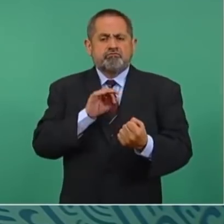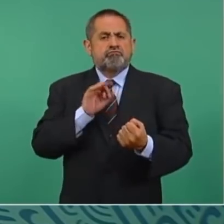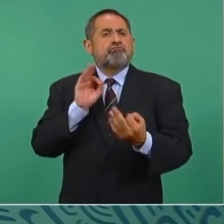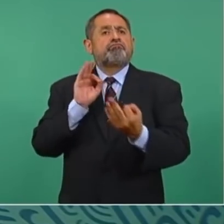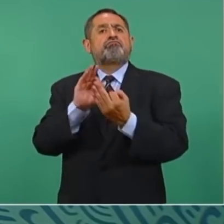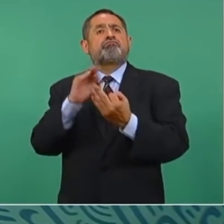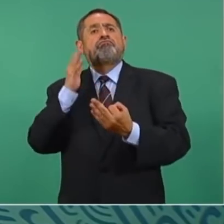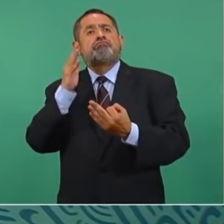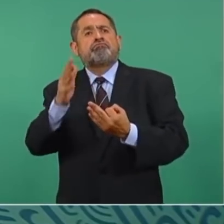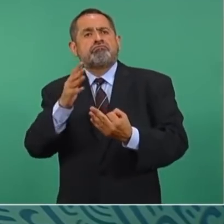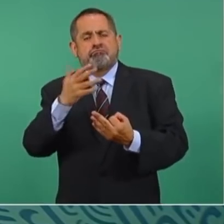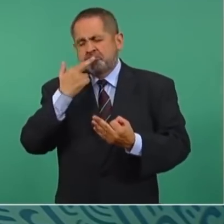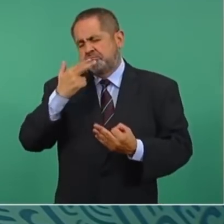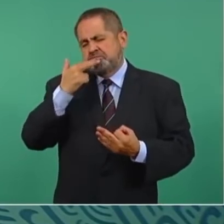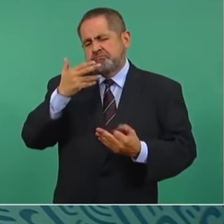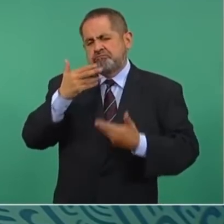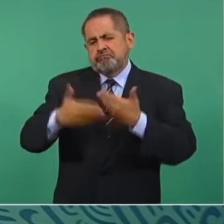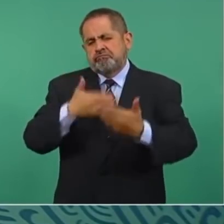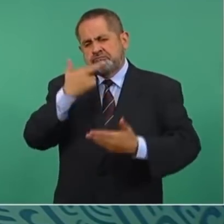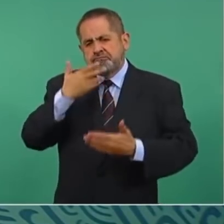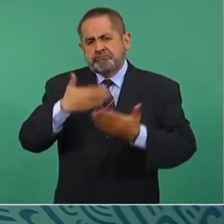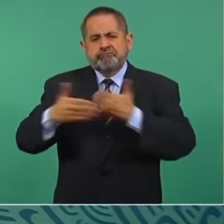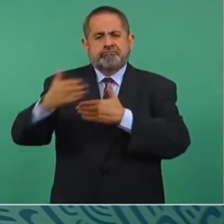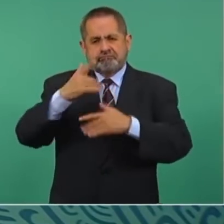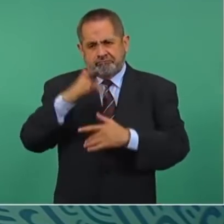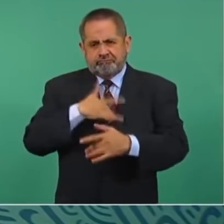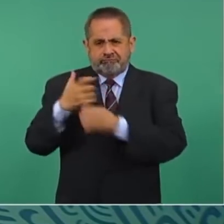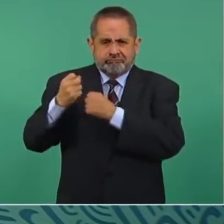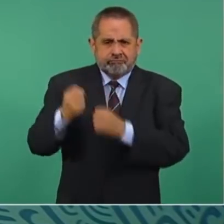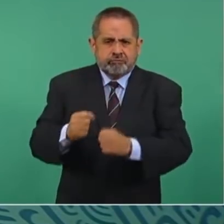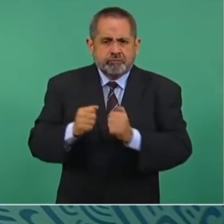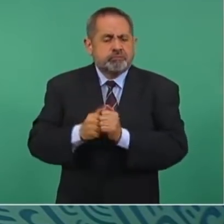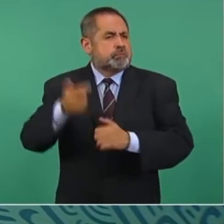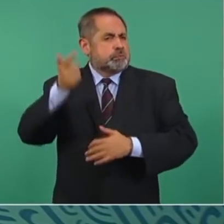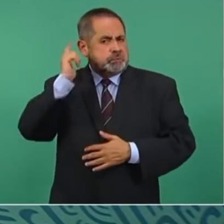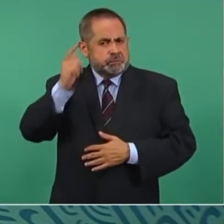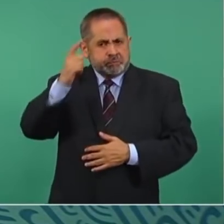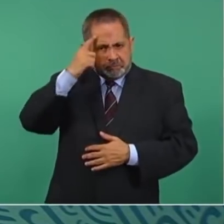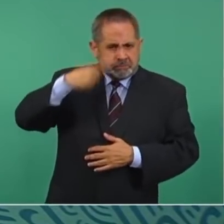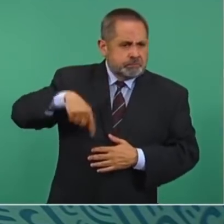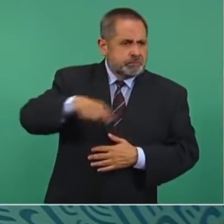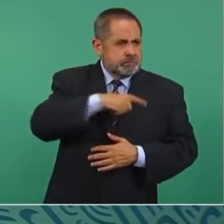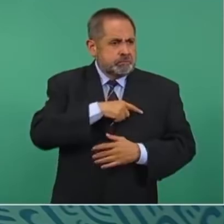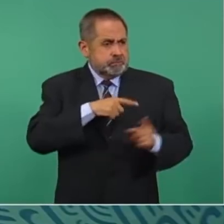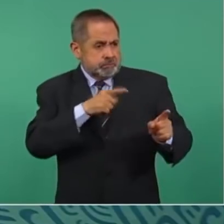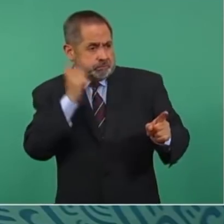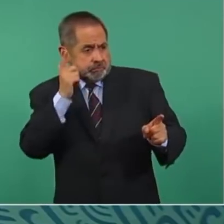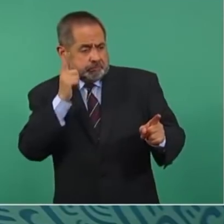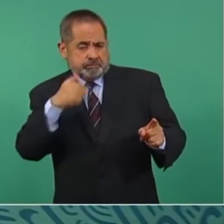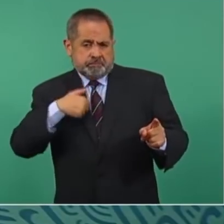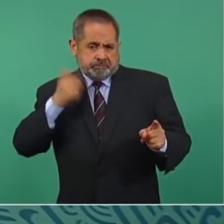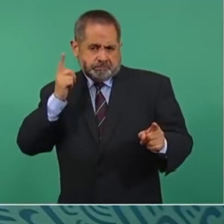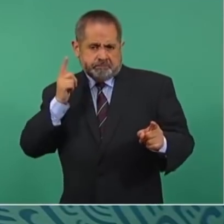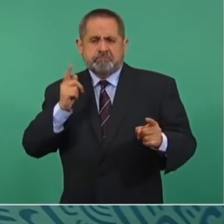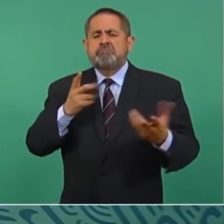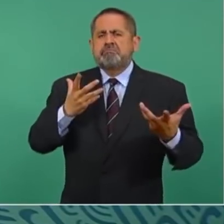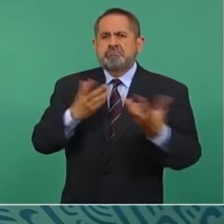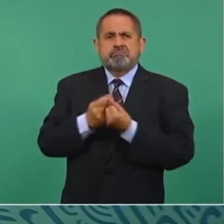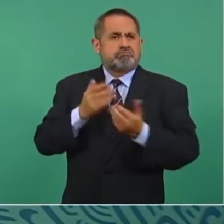este desafío regional de una manera que se mantenga firme con las esperanzas que cada uno tiene para nuestros países.